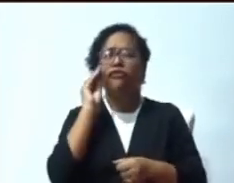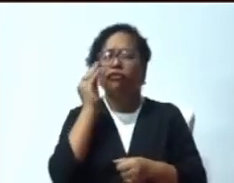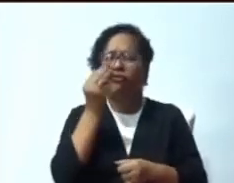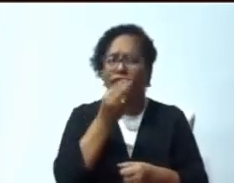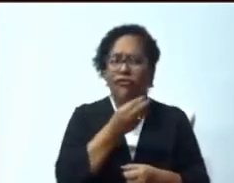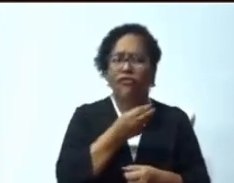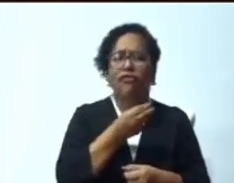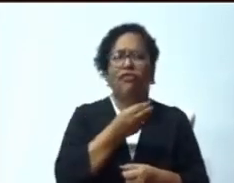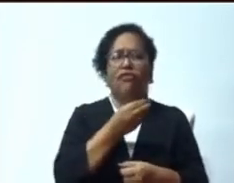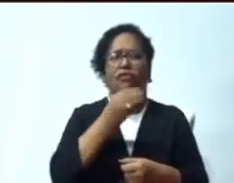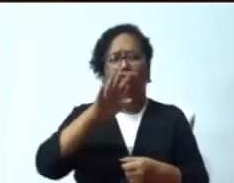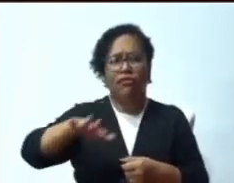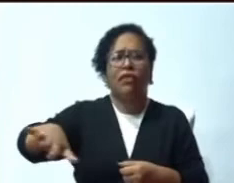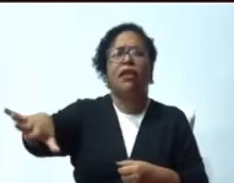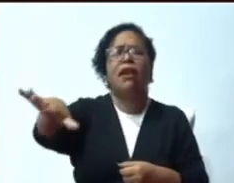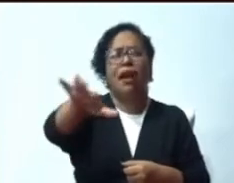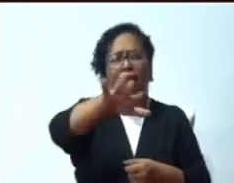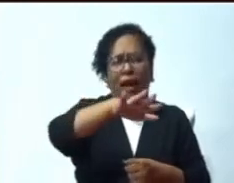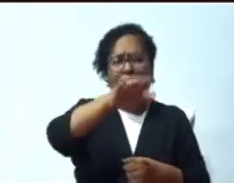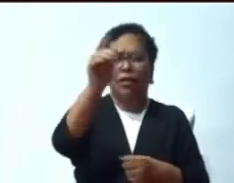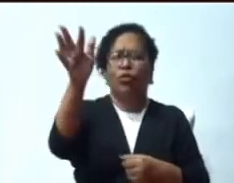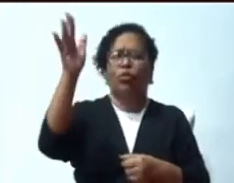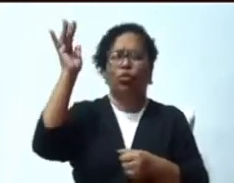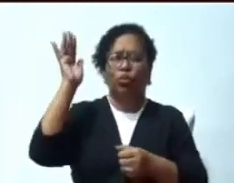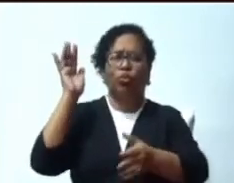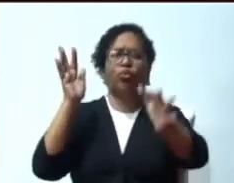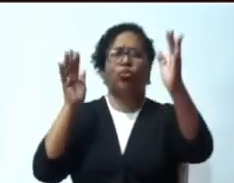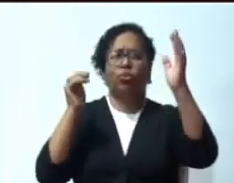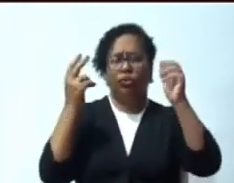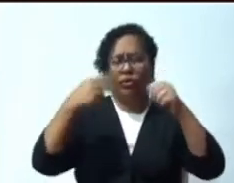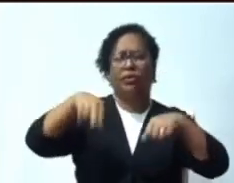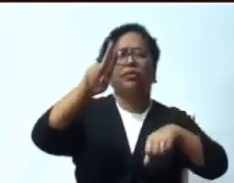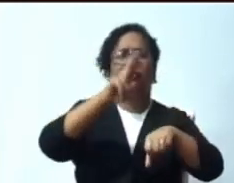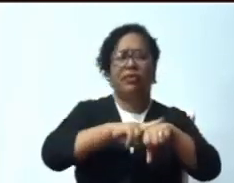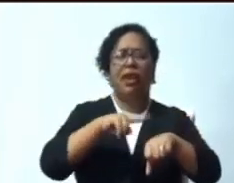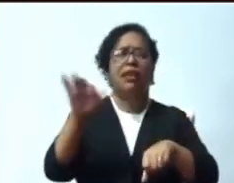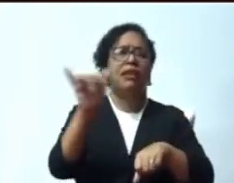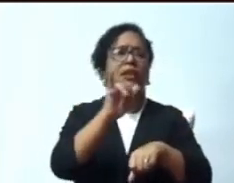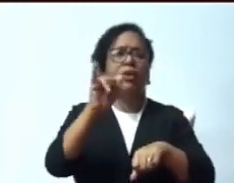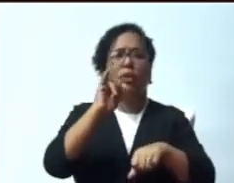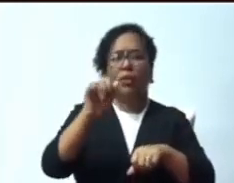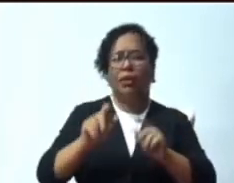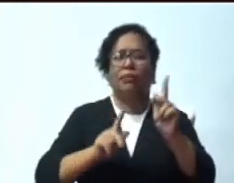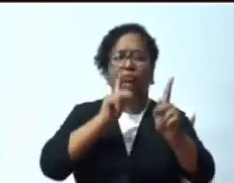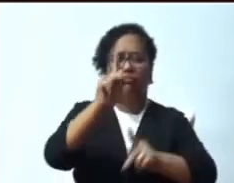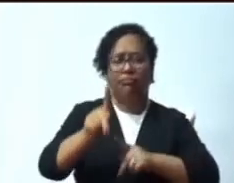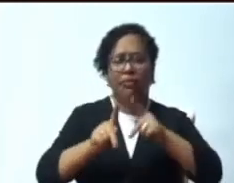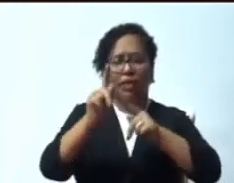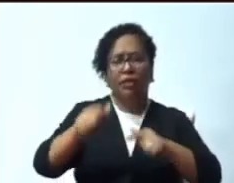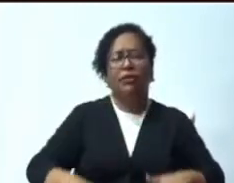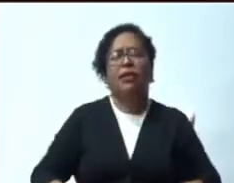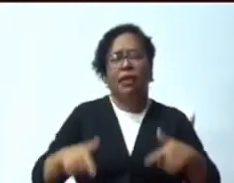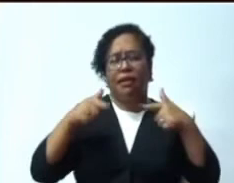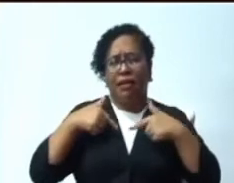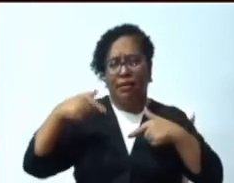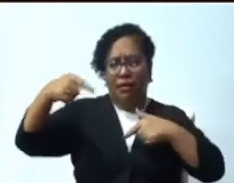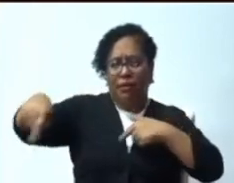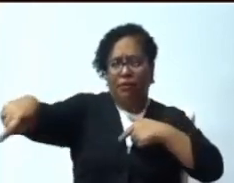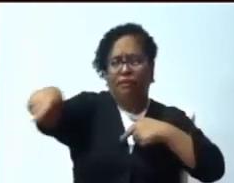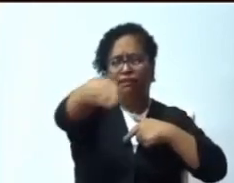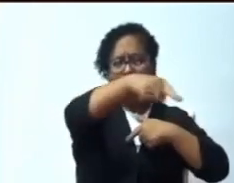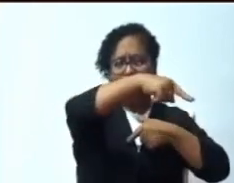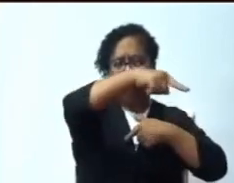y el daño al hábitat humana de las personas que viven alrededor del río Osama.